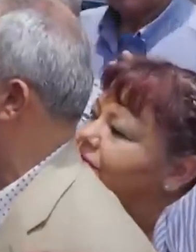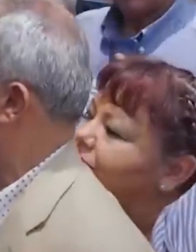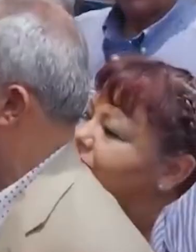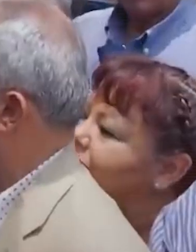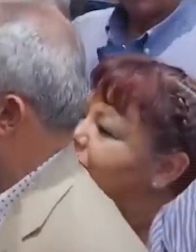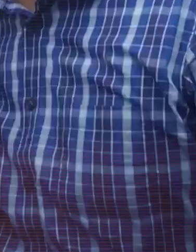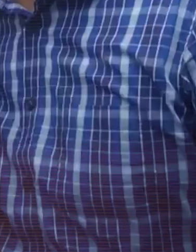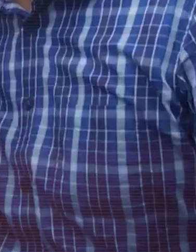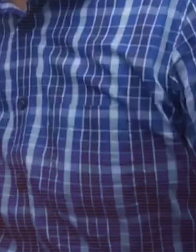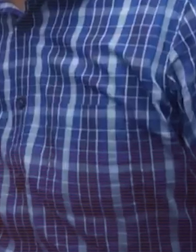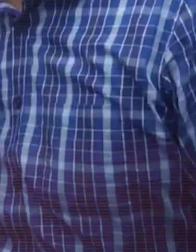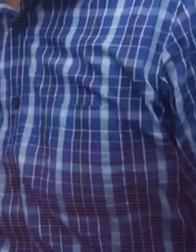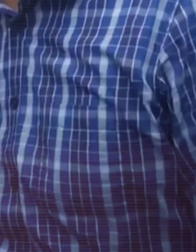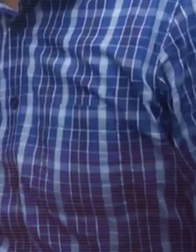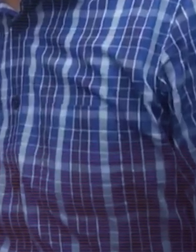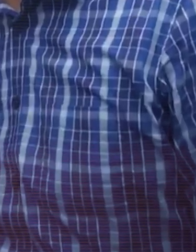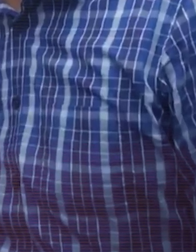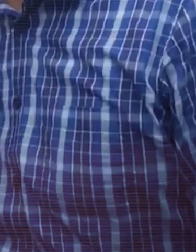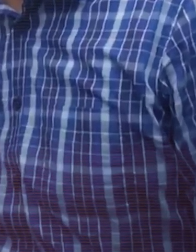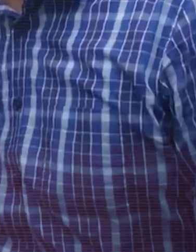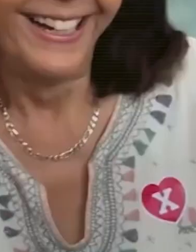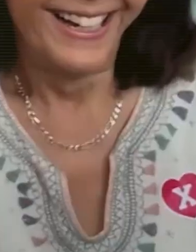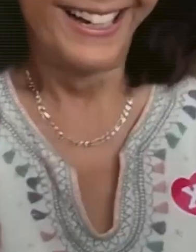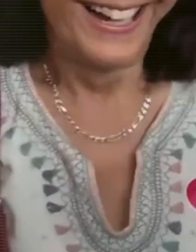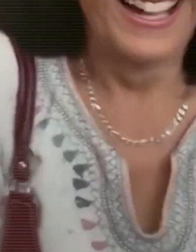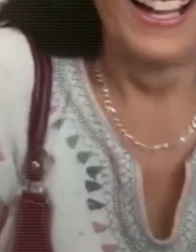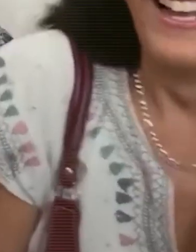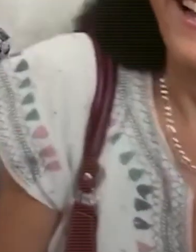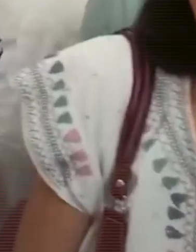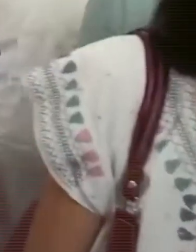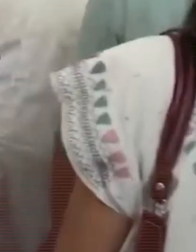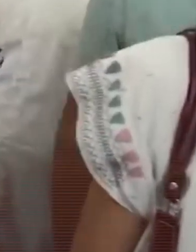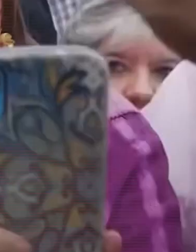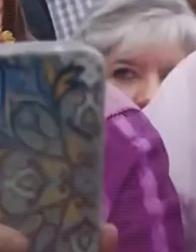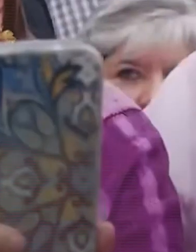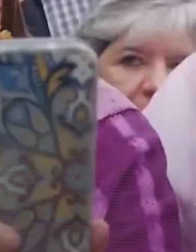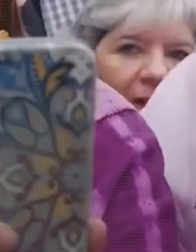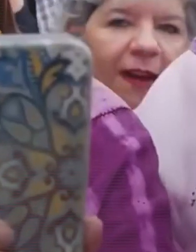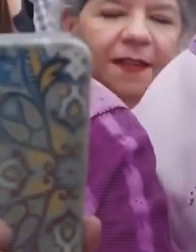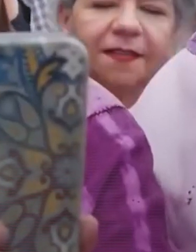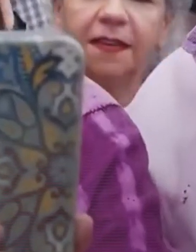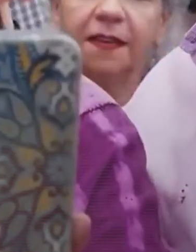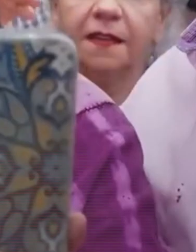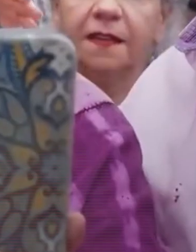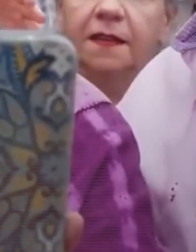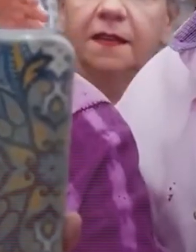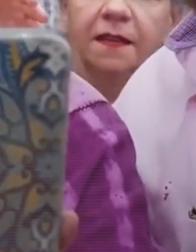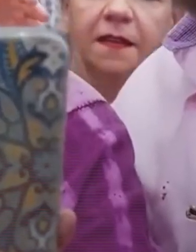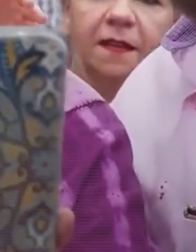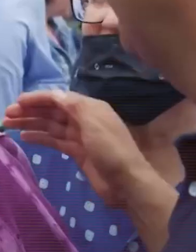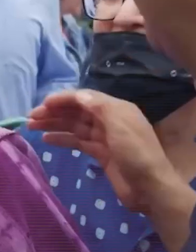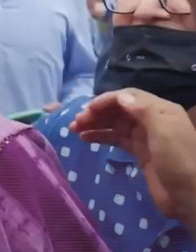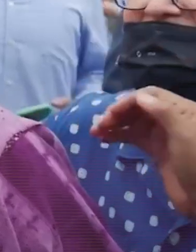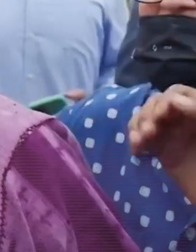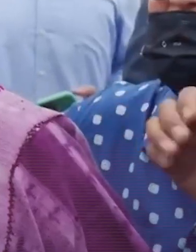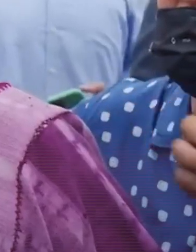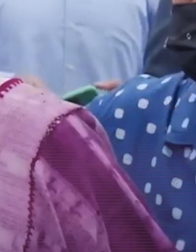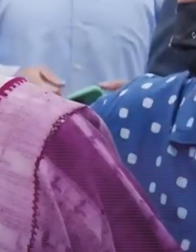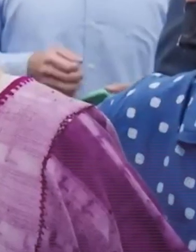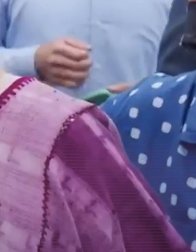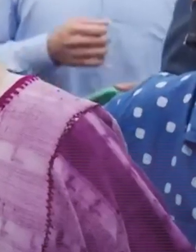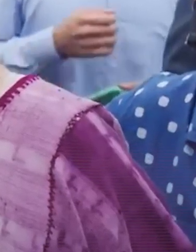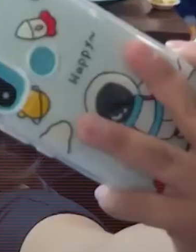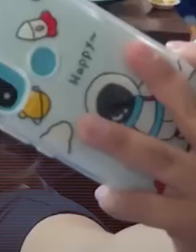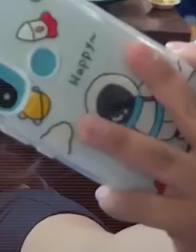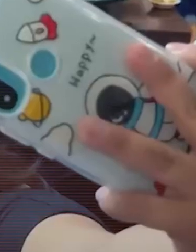senadora, quien en cambio todos los días sí se refiere a él. De hecho, el fallo judicial también ordena eliminar varios